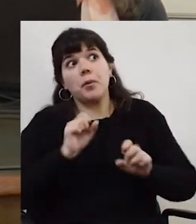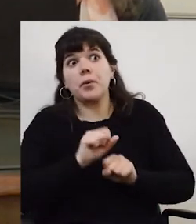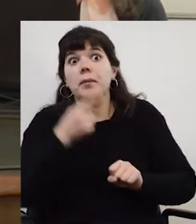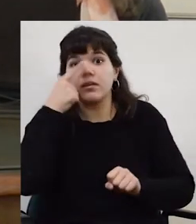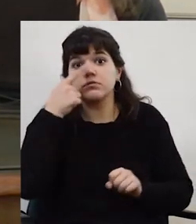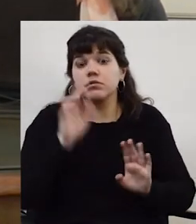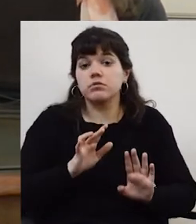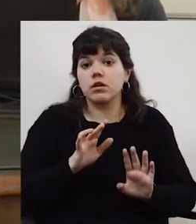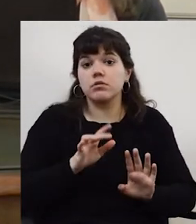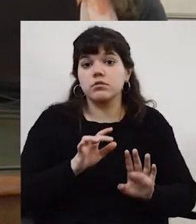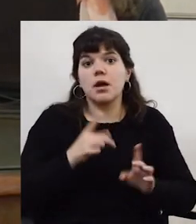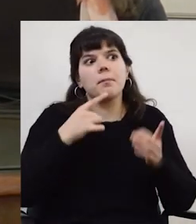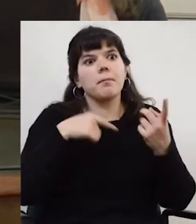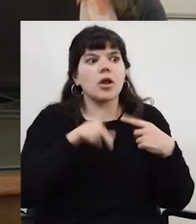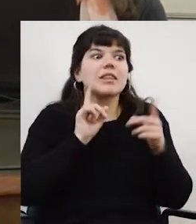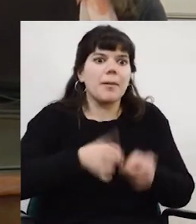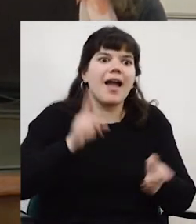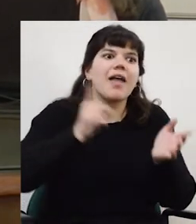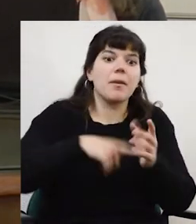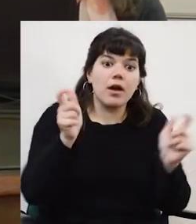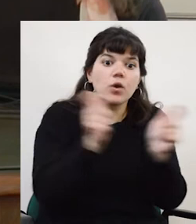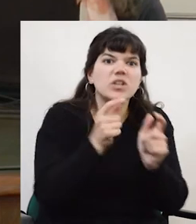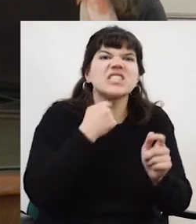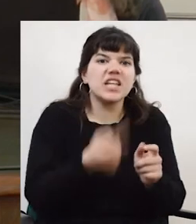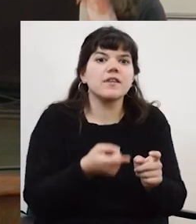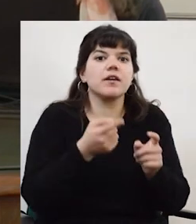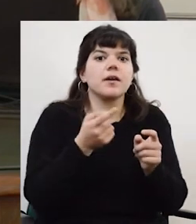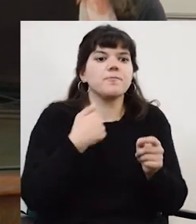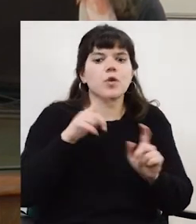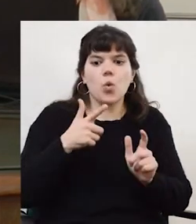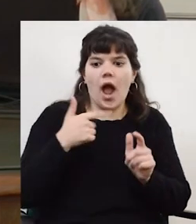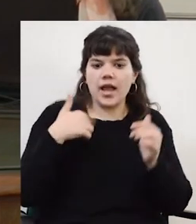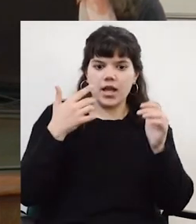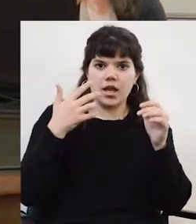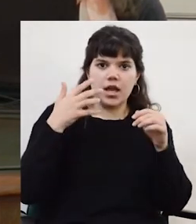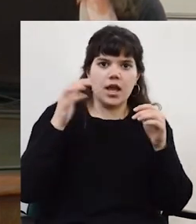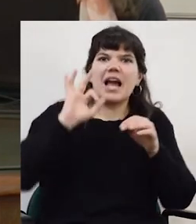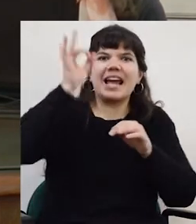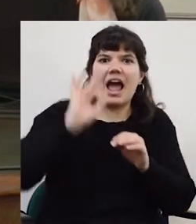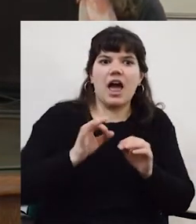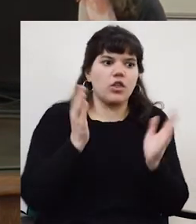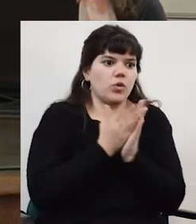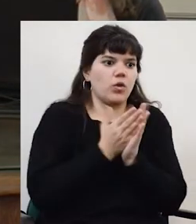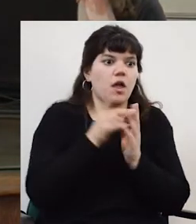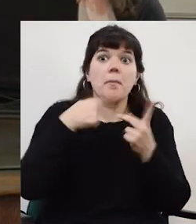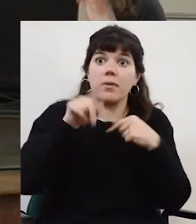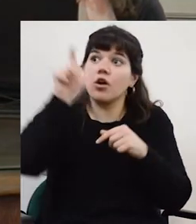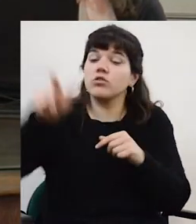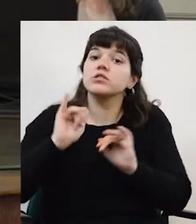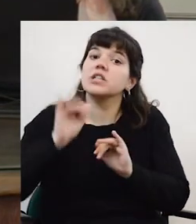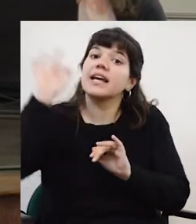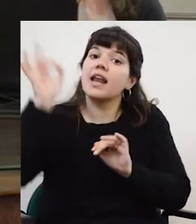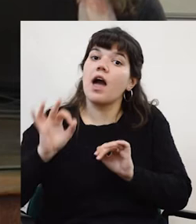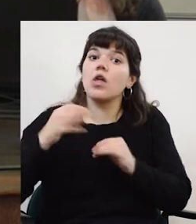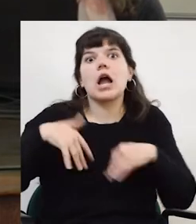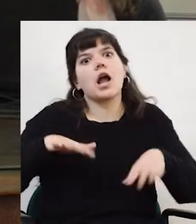interesante. Si además puede servir para, yo no tengo formación de posgrado y vos tenés una formación de posgrado súper desarrollada, capaz